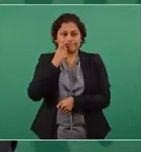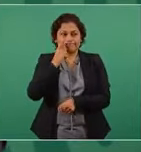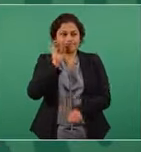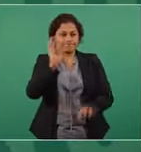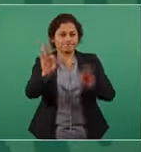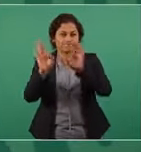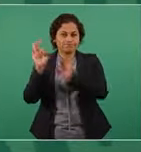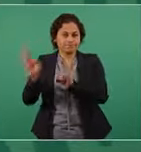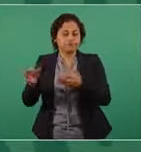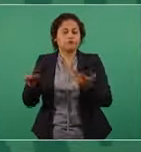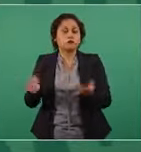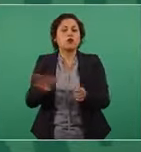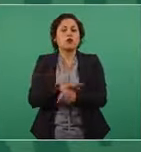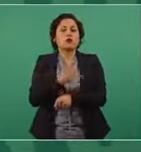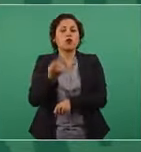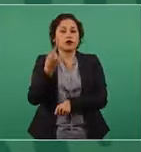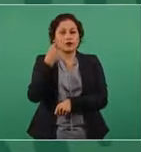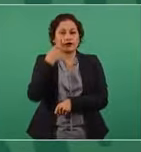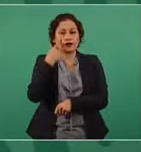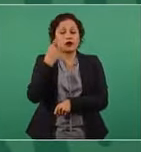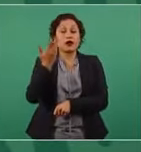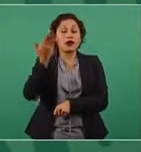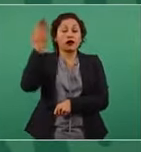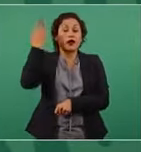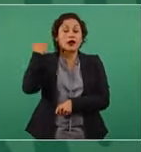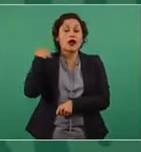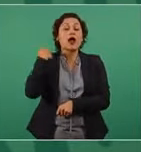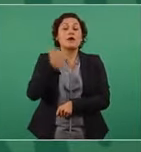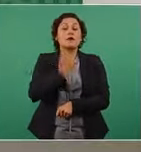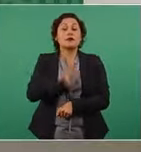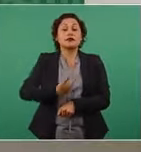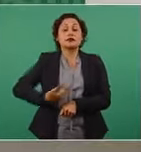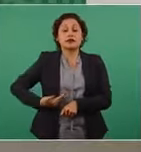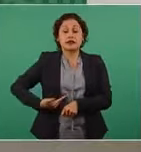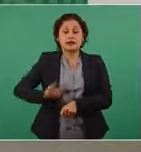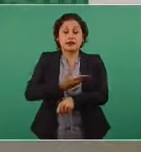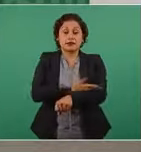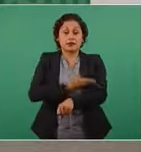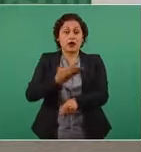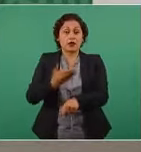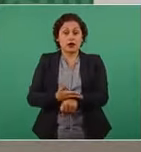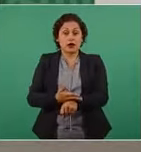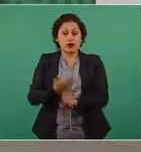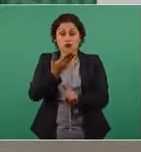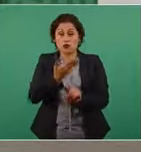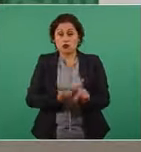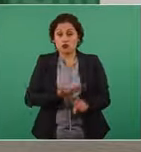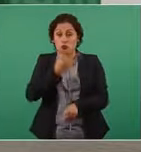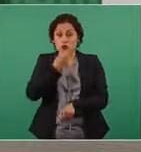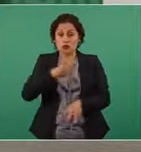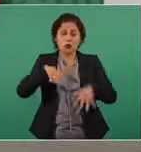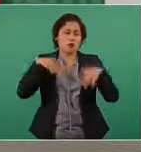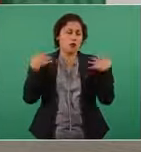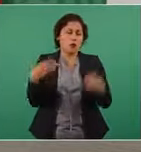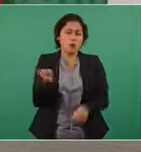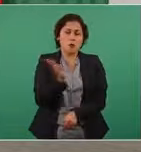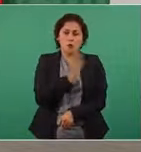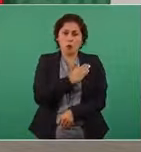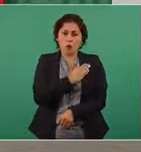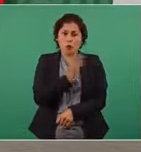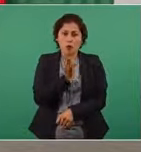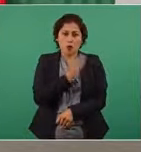el presidente Madero era un hombre muy bueno mucho mucho muy bueno un